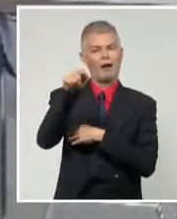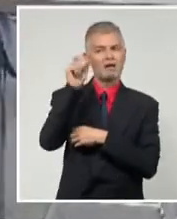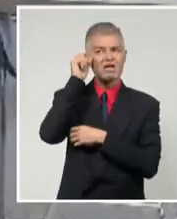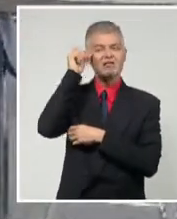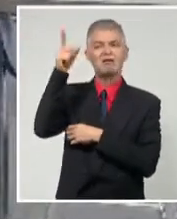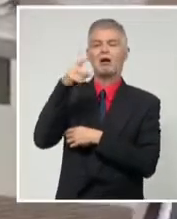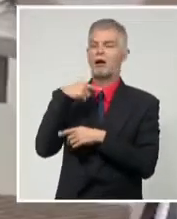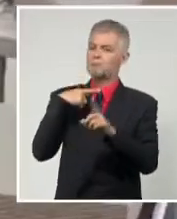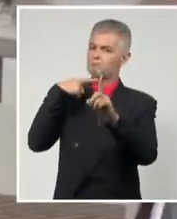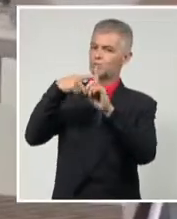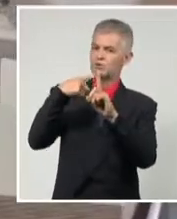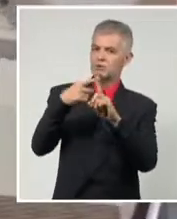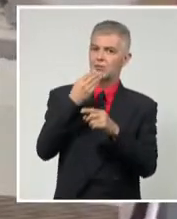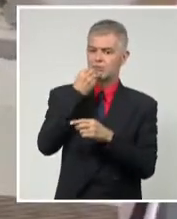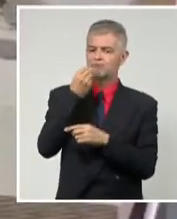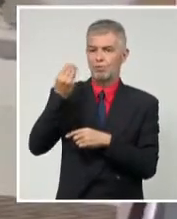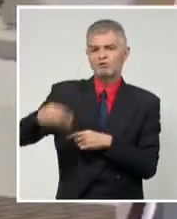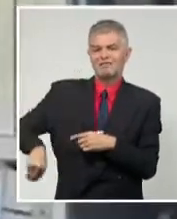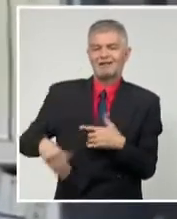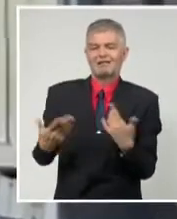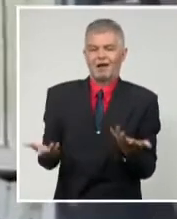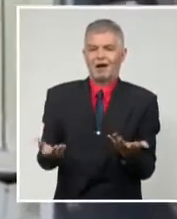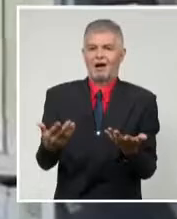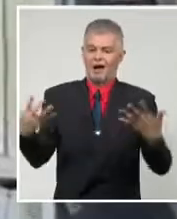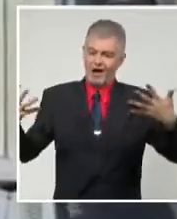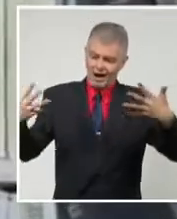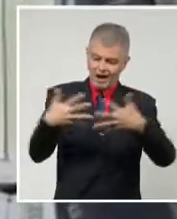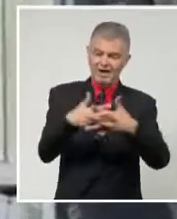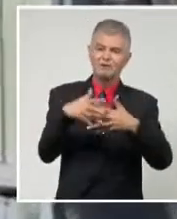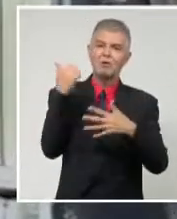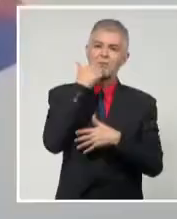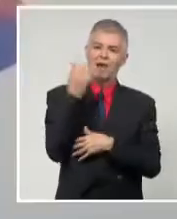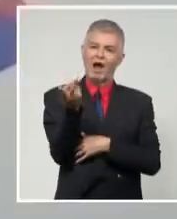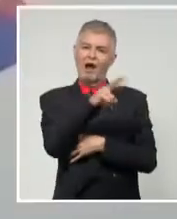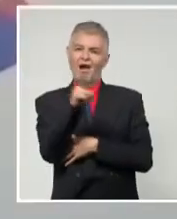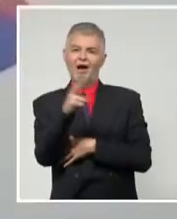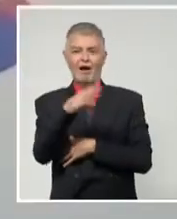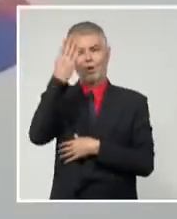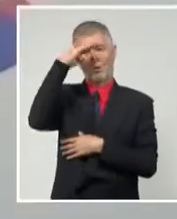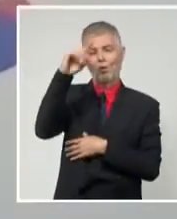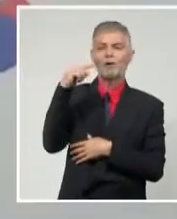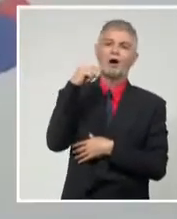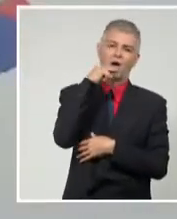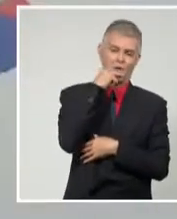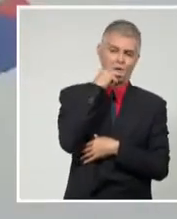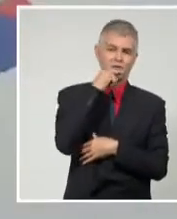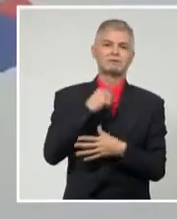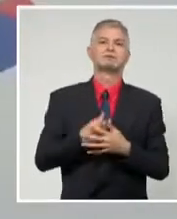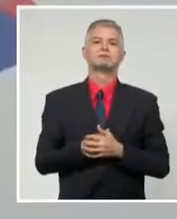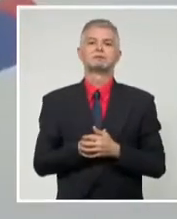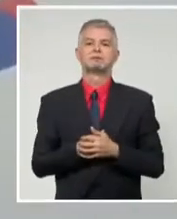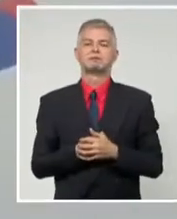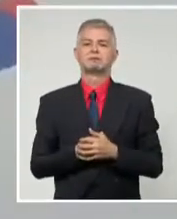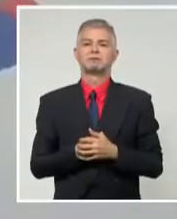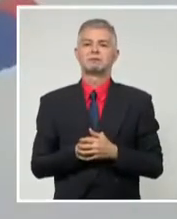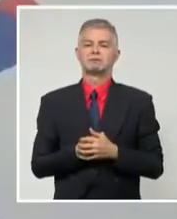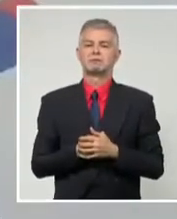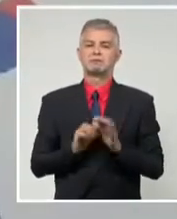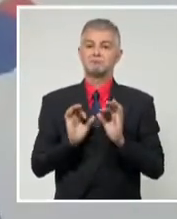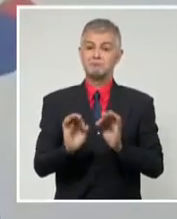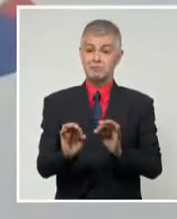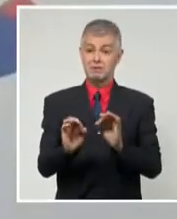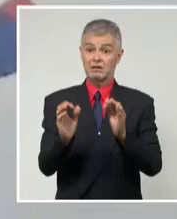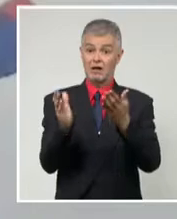nueva oportunidad para fortalecer los vínculos entre los dos pueblos. Esta colección de